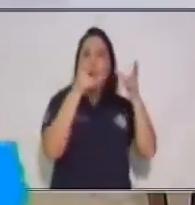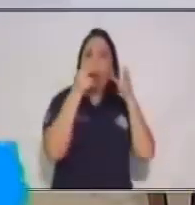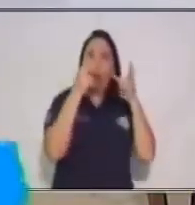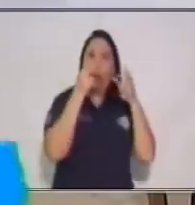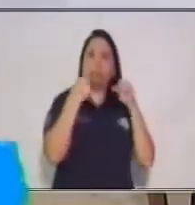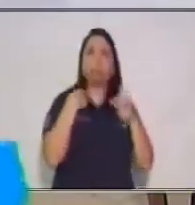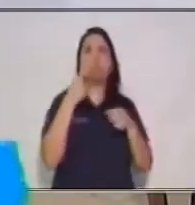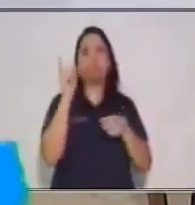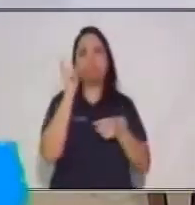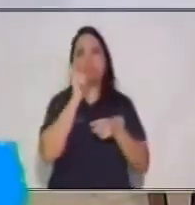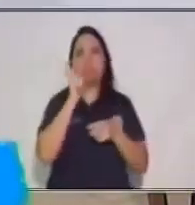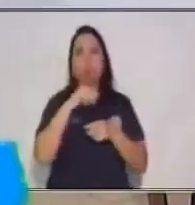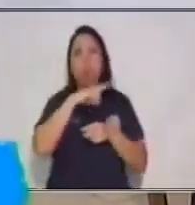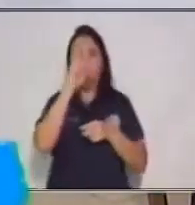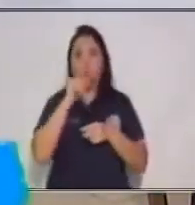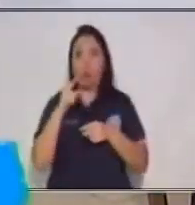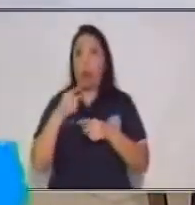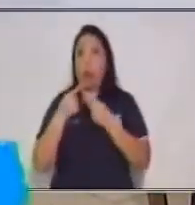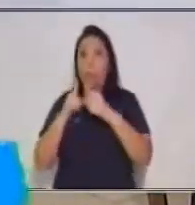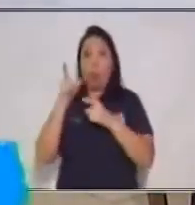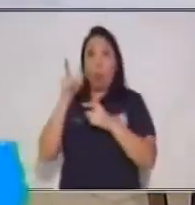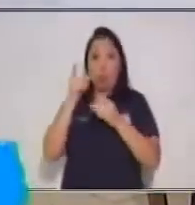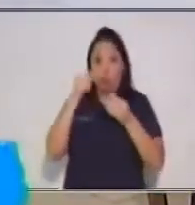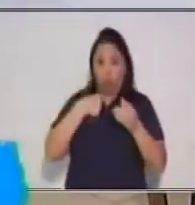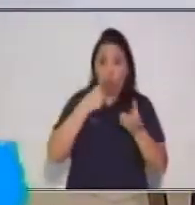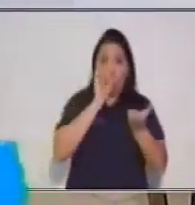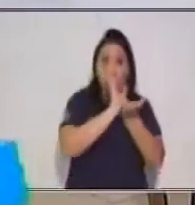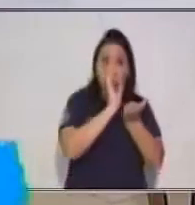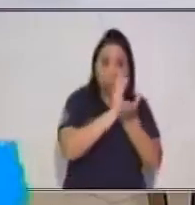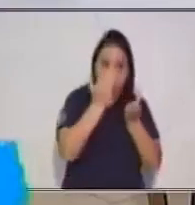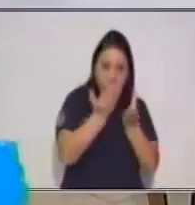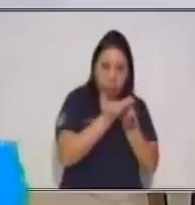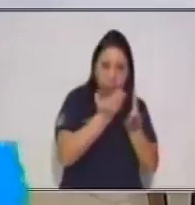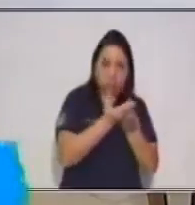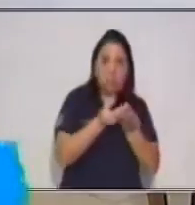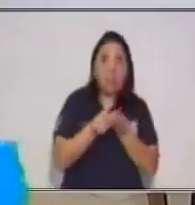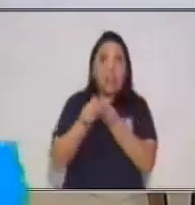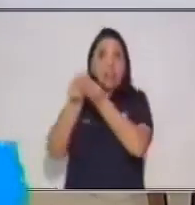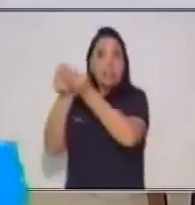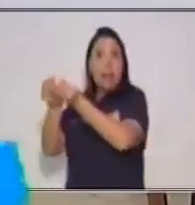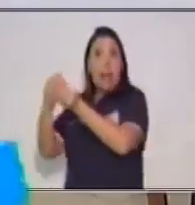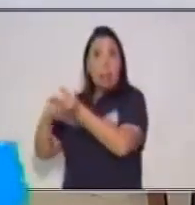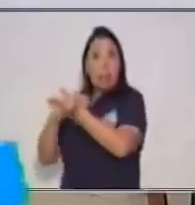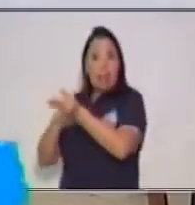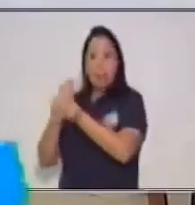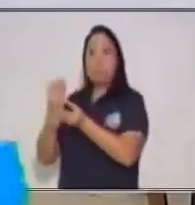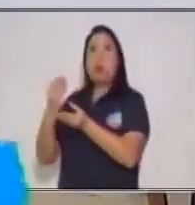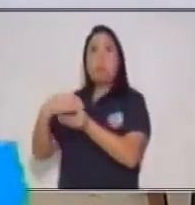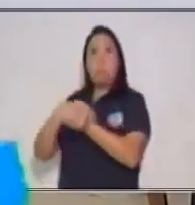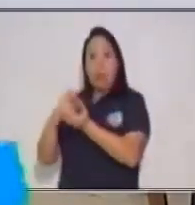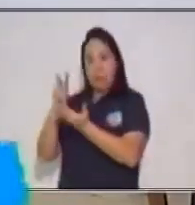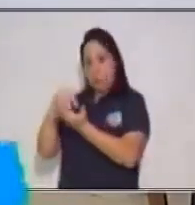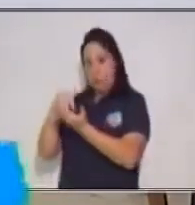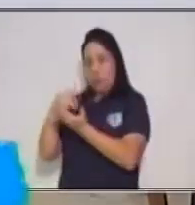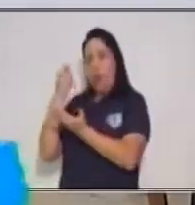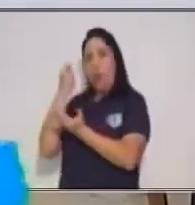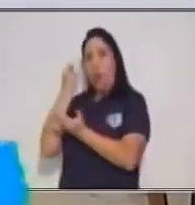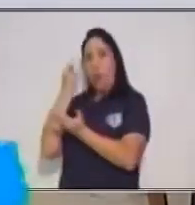lo va a leer alguien más en el futuro? Tú lo vas a poder enseñar a alguien más y recordar lo que sucedió durante esta época.